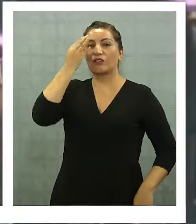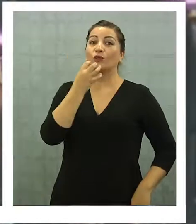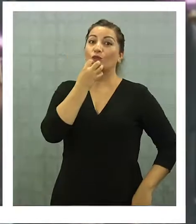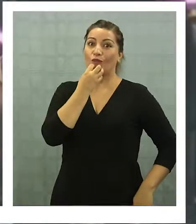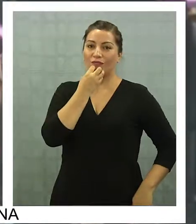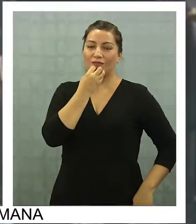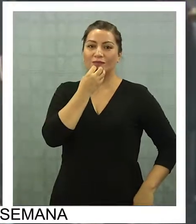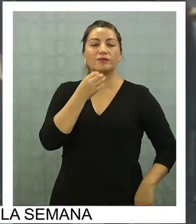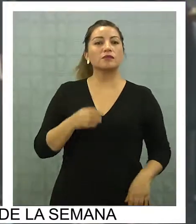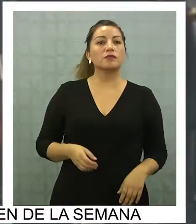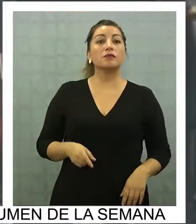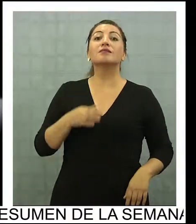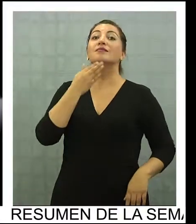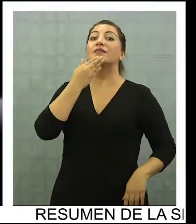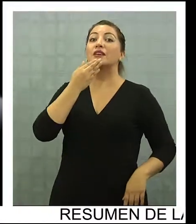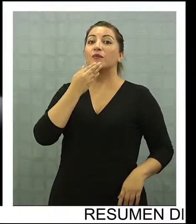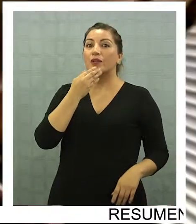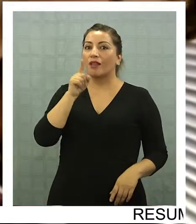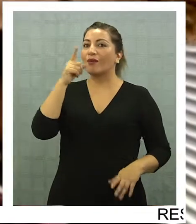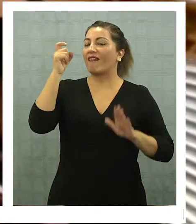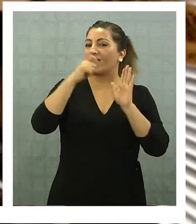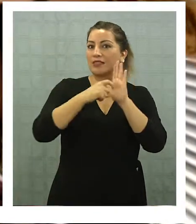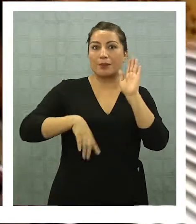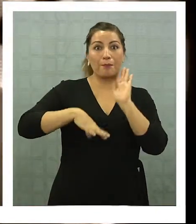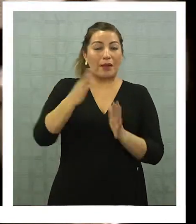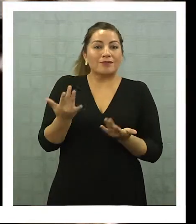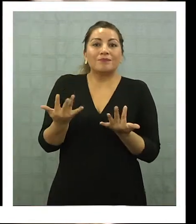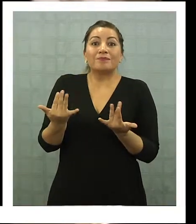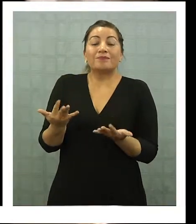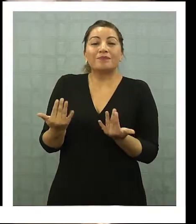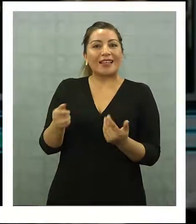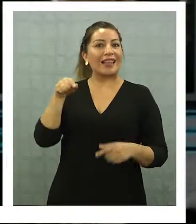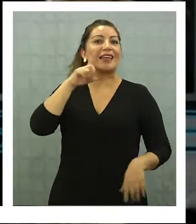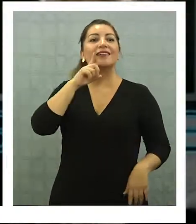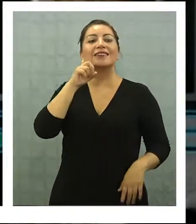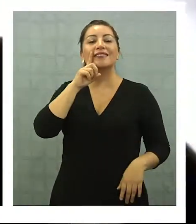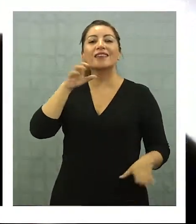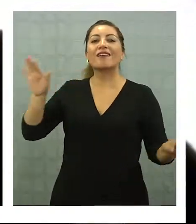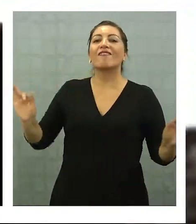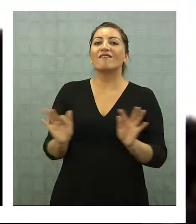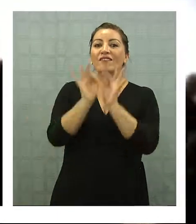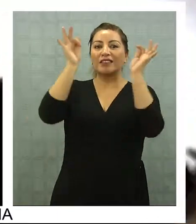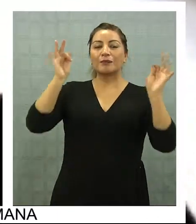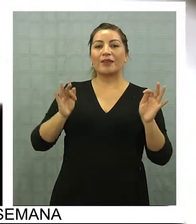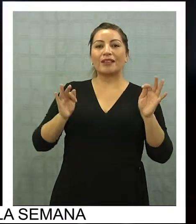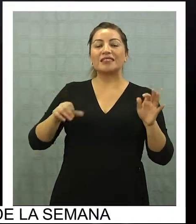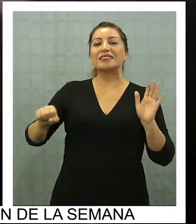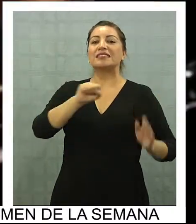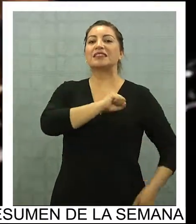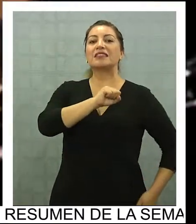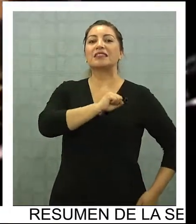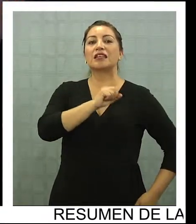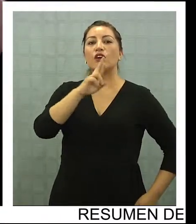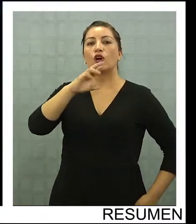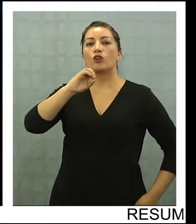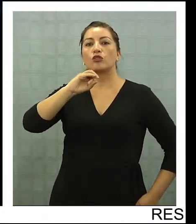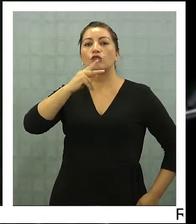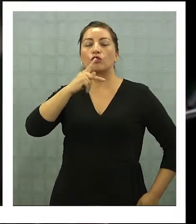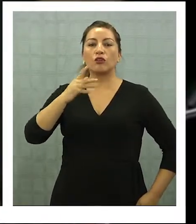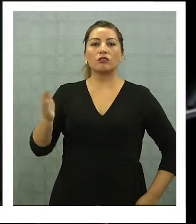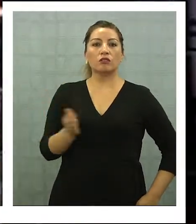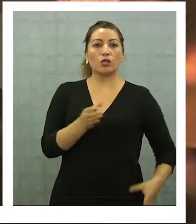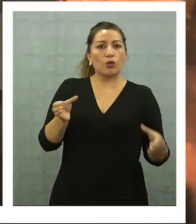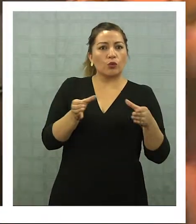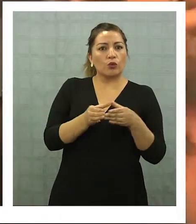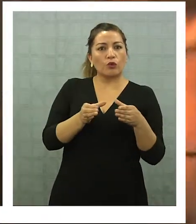Antofagasta. Sin duda, una de las fechas más esperadas es la que trae el Festival Santiago Rock, donde bandas como Guns N'